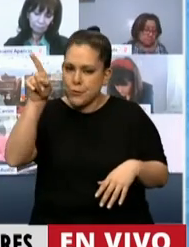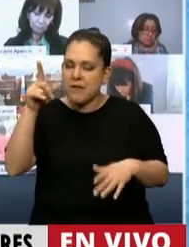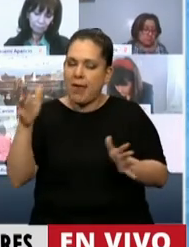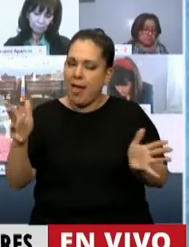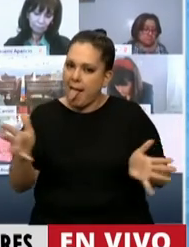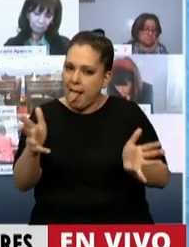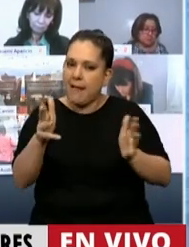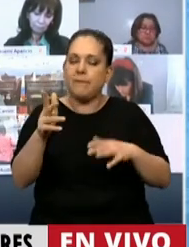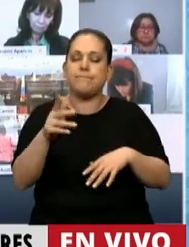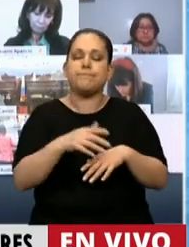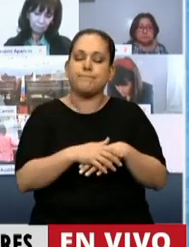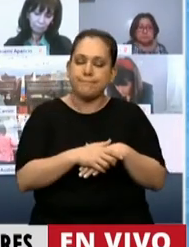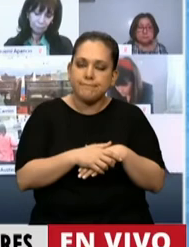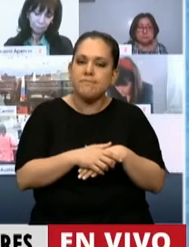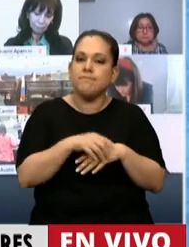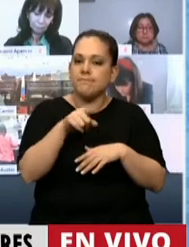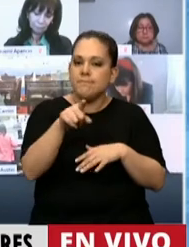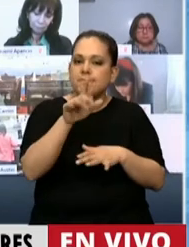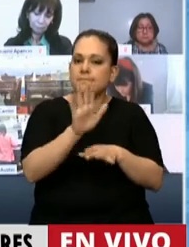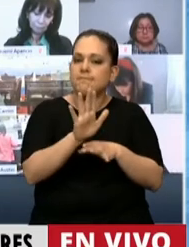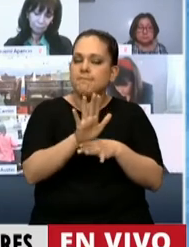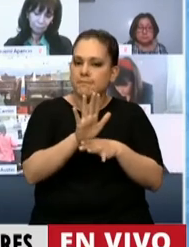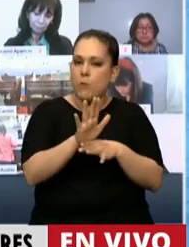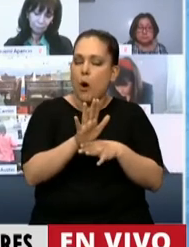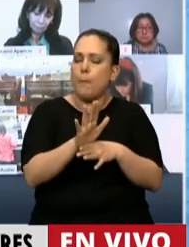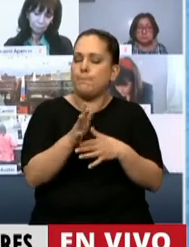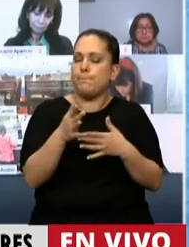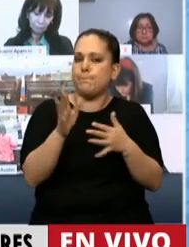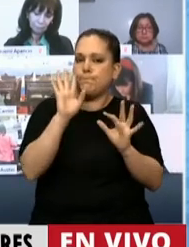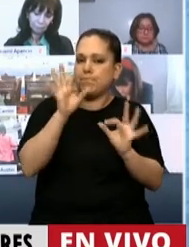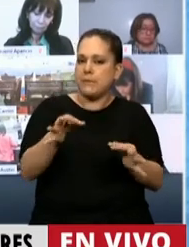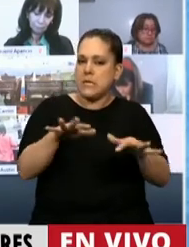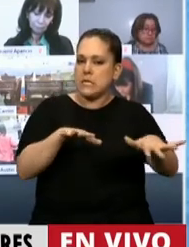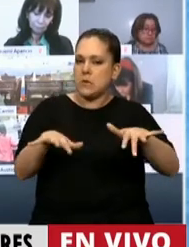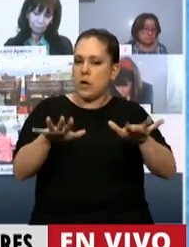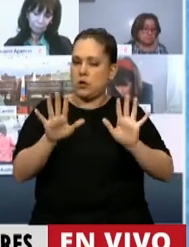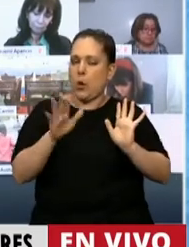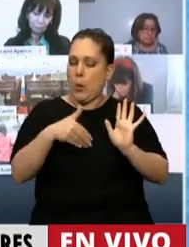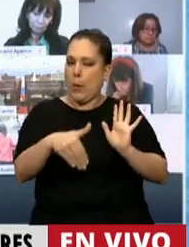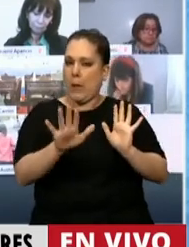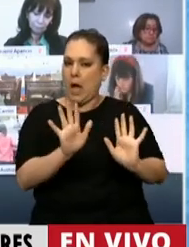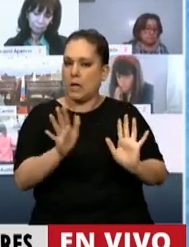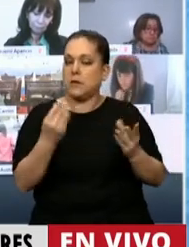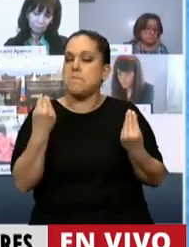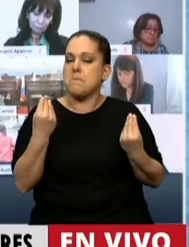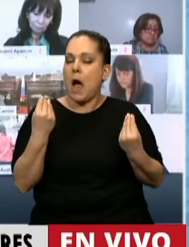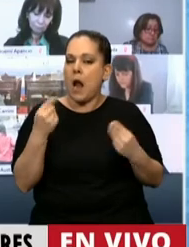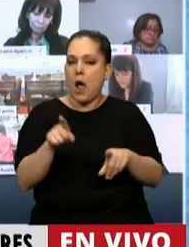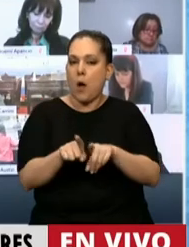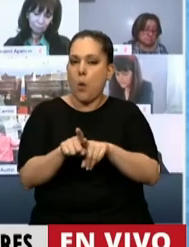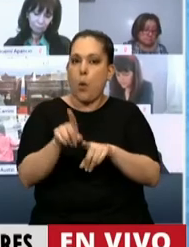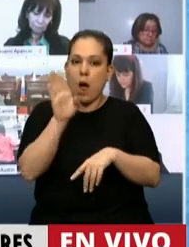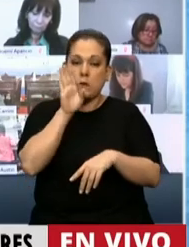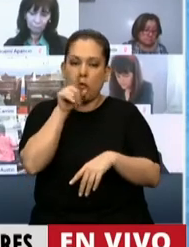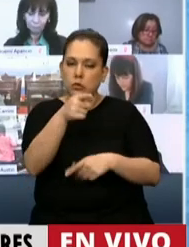por demás países imperialistas, es una respuesta a este cuadro. Se preparan de alguna manera para doblegar esas